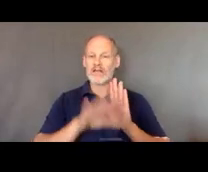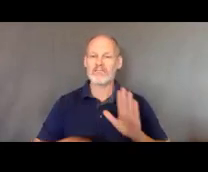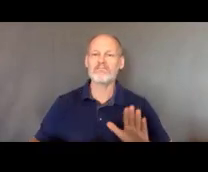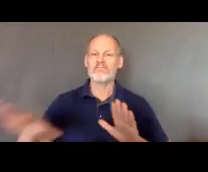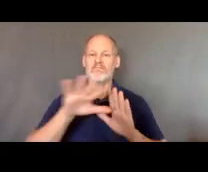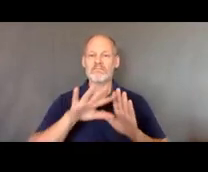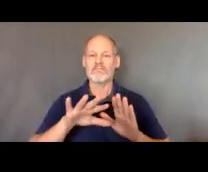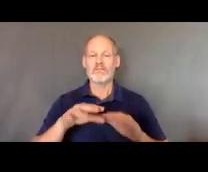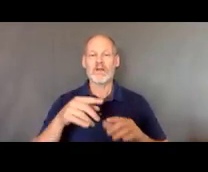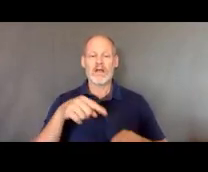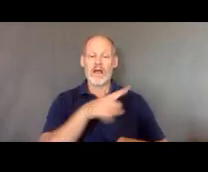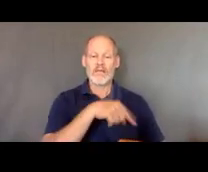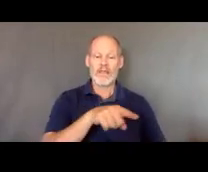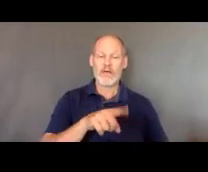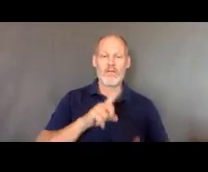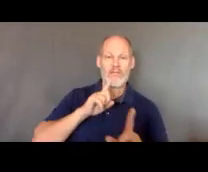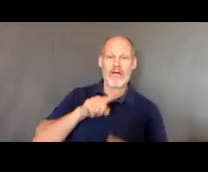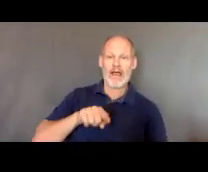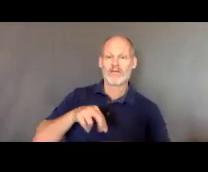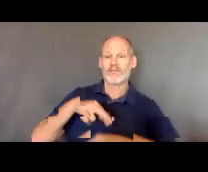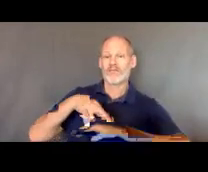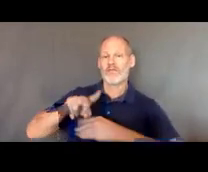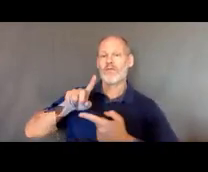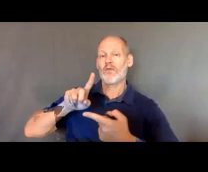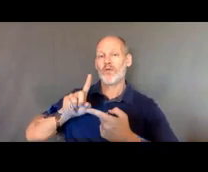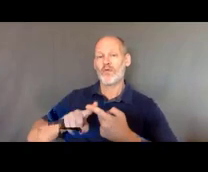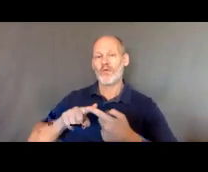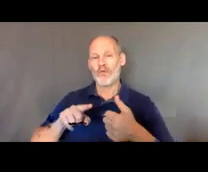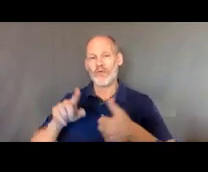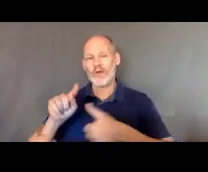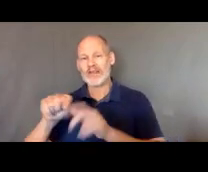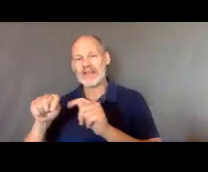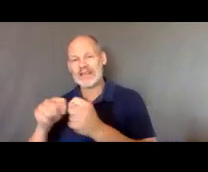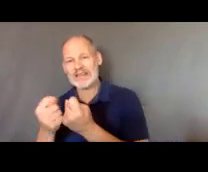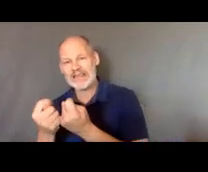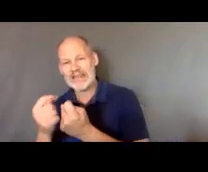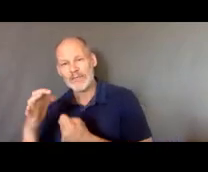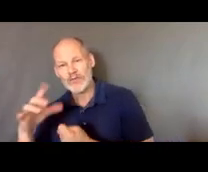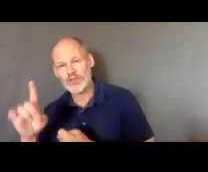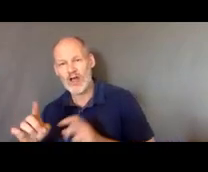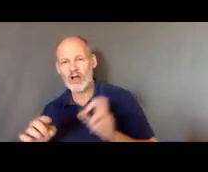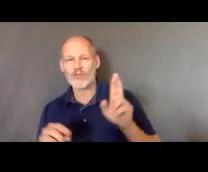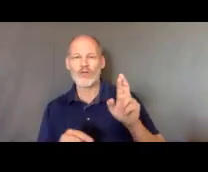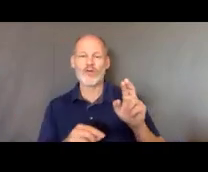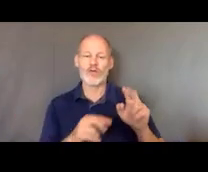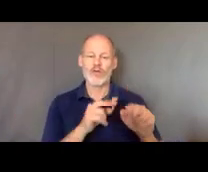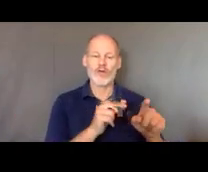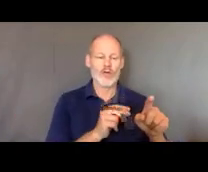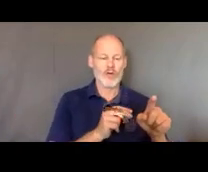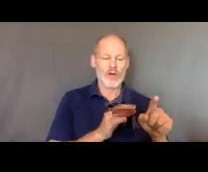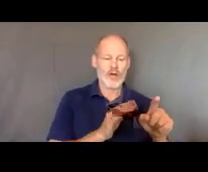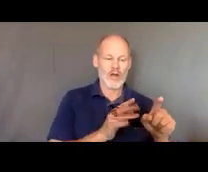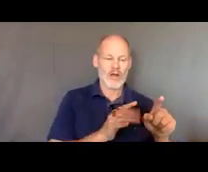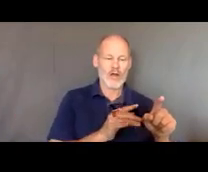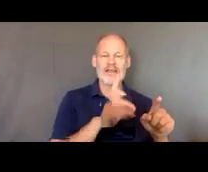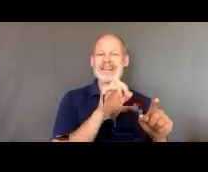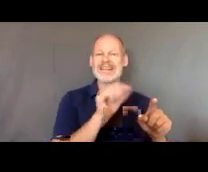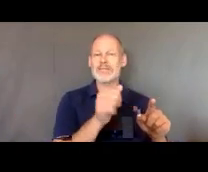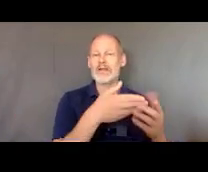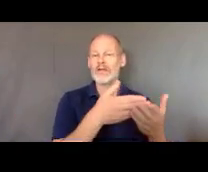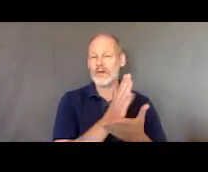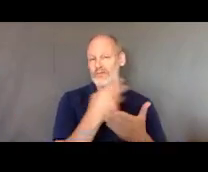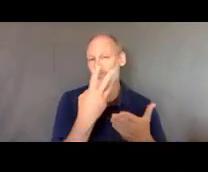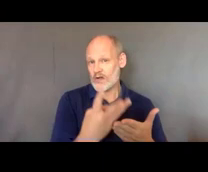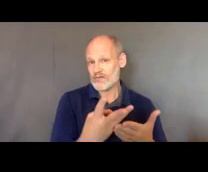o la remite a Team Child Disability Rights Washington si eso es apropiado para su situación